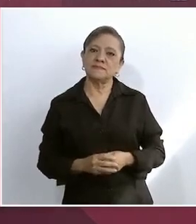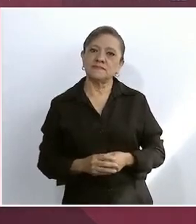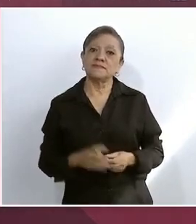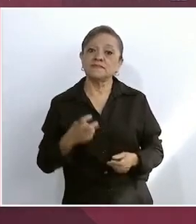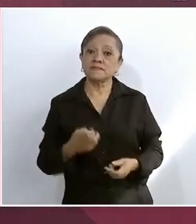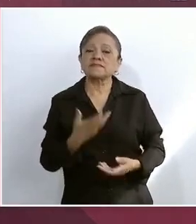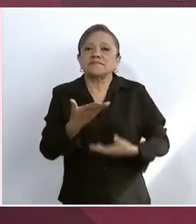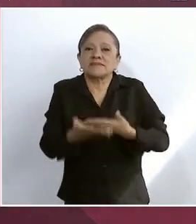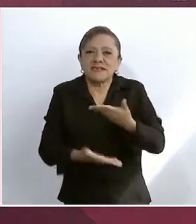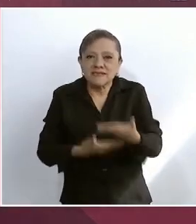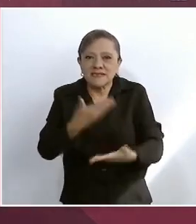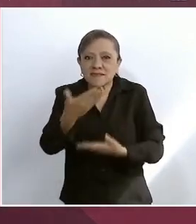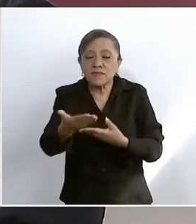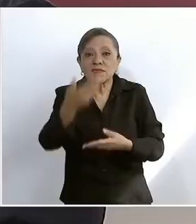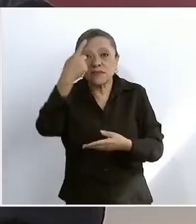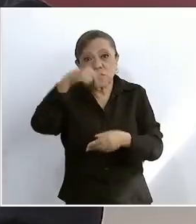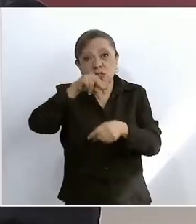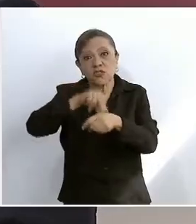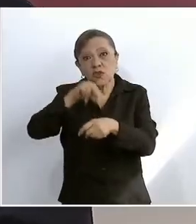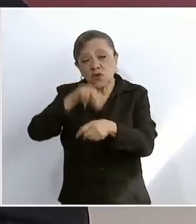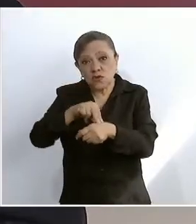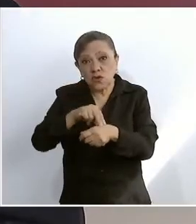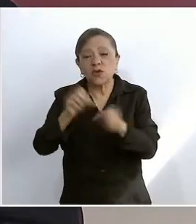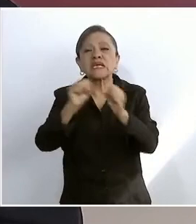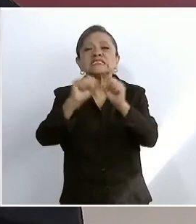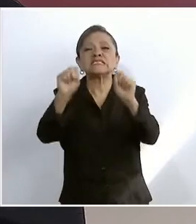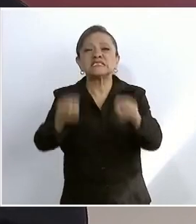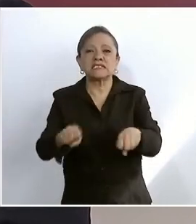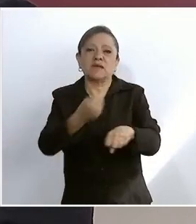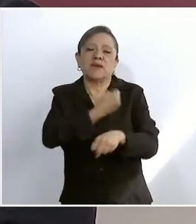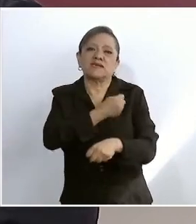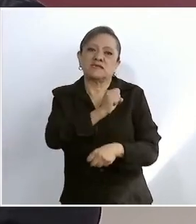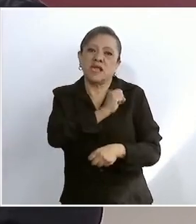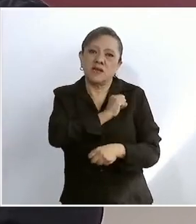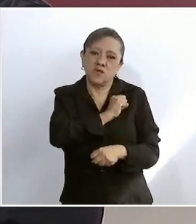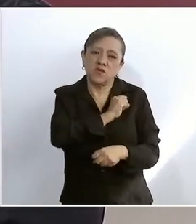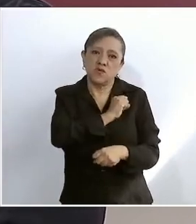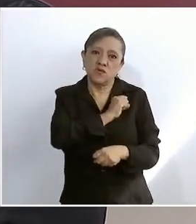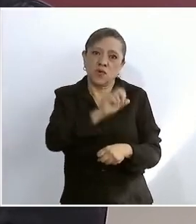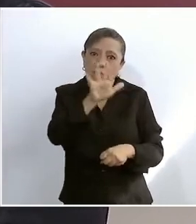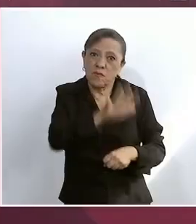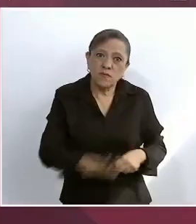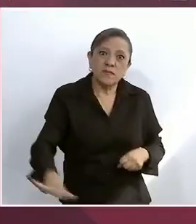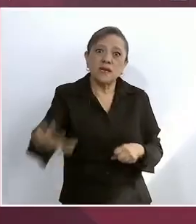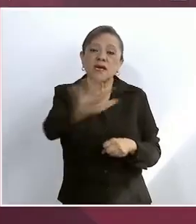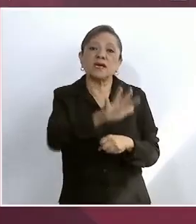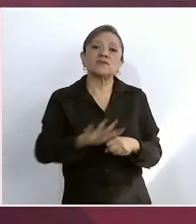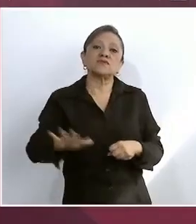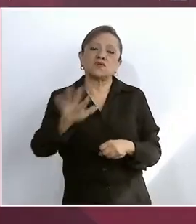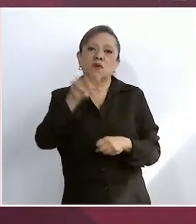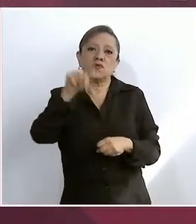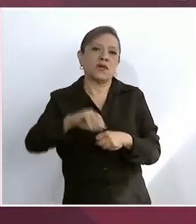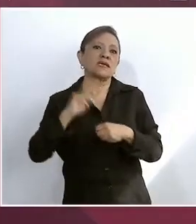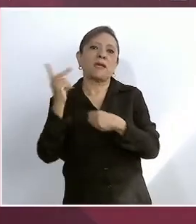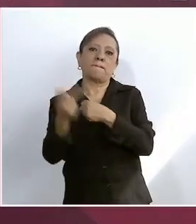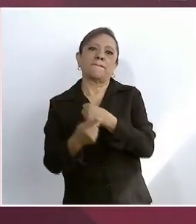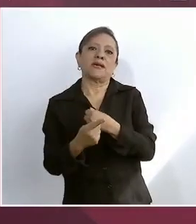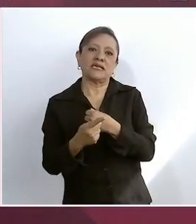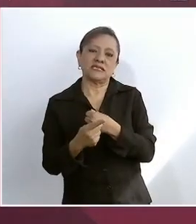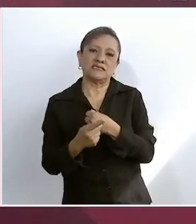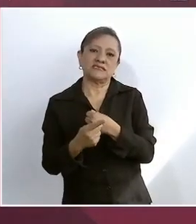médico, el sistema de salud pública en nuestro país.